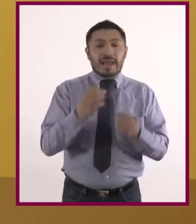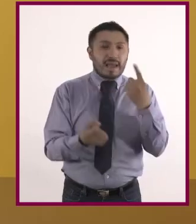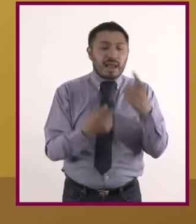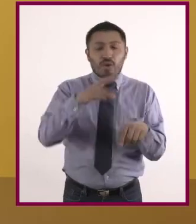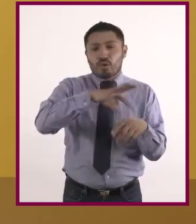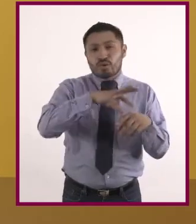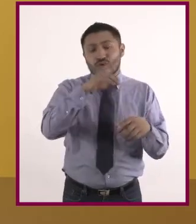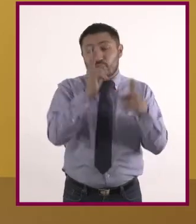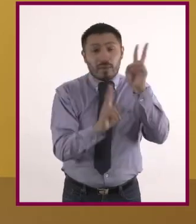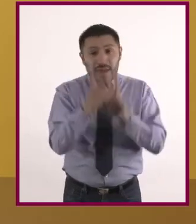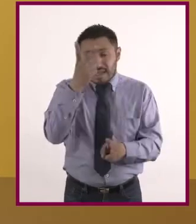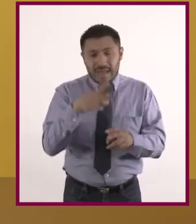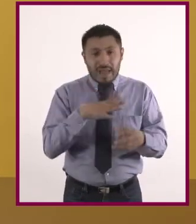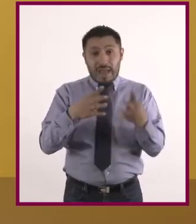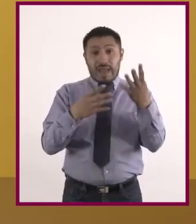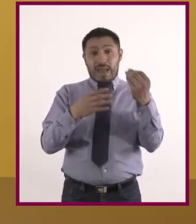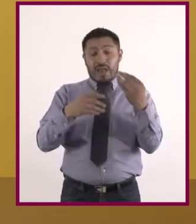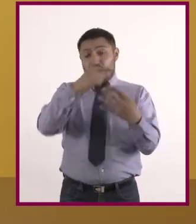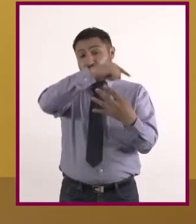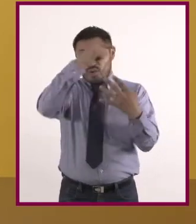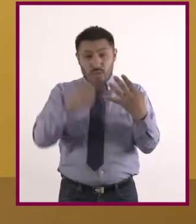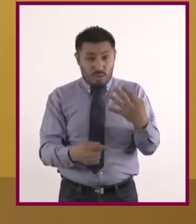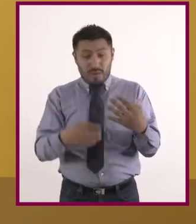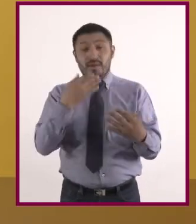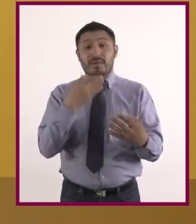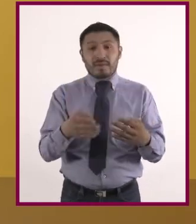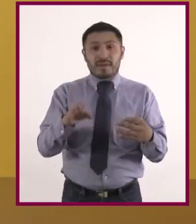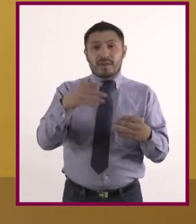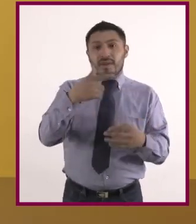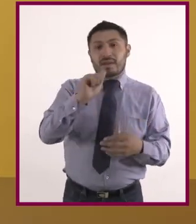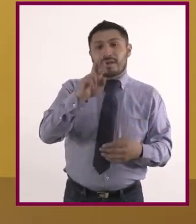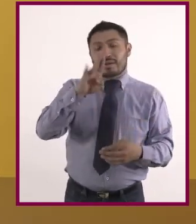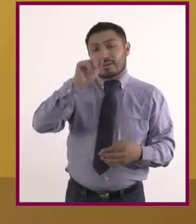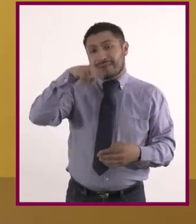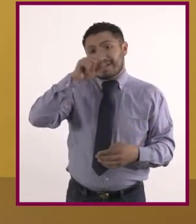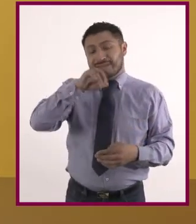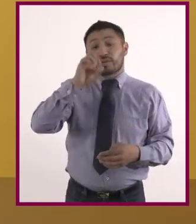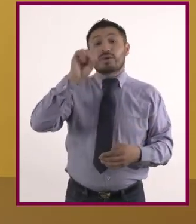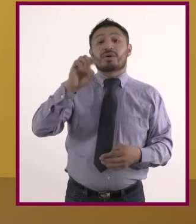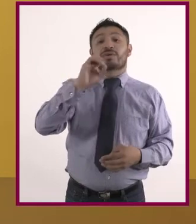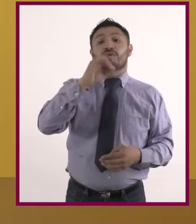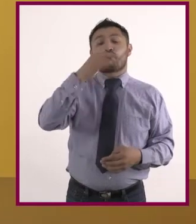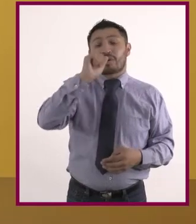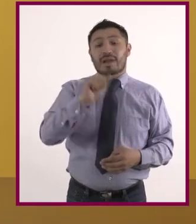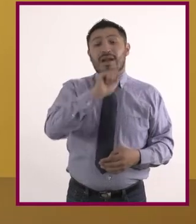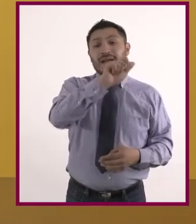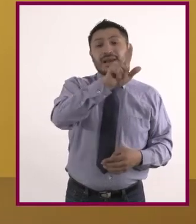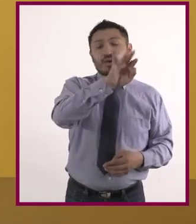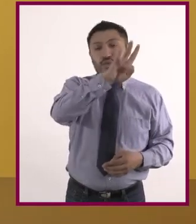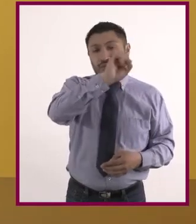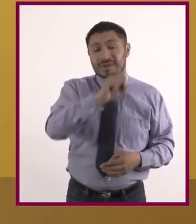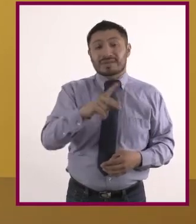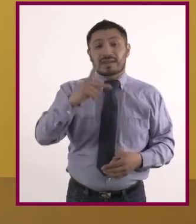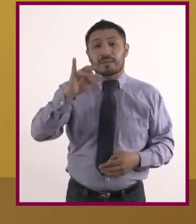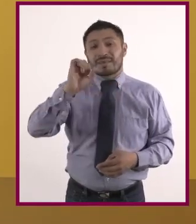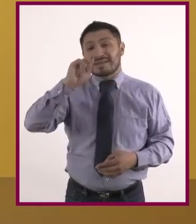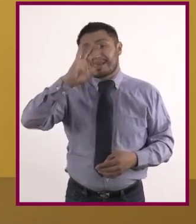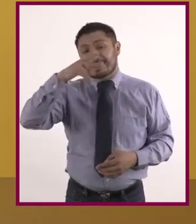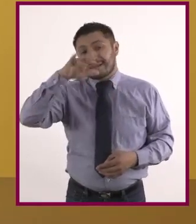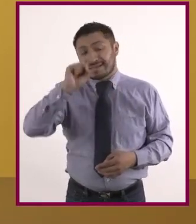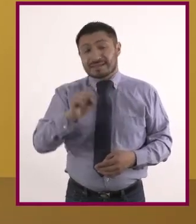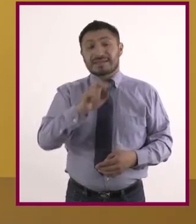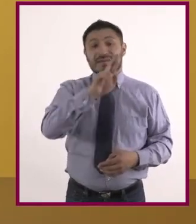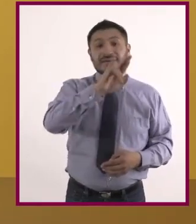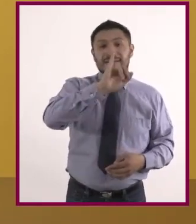vegetal que contienen los nueve aminoácidos esenciales como el garbanzo, la soya, alubias, los pistaches, la quinoa, el trigo y el